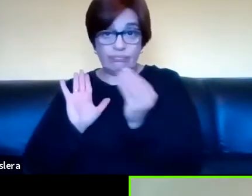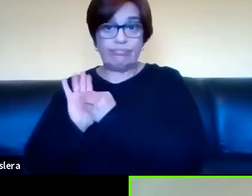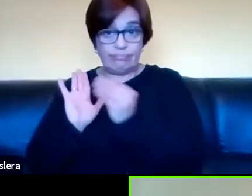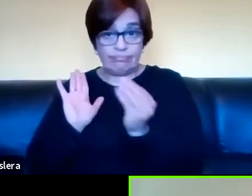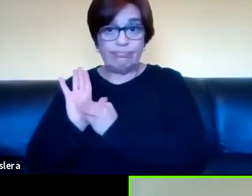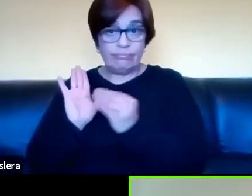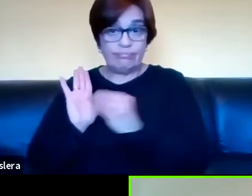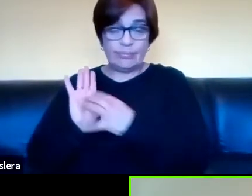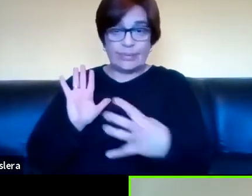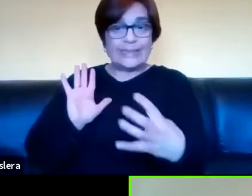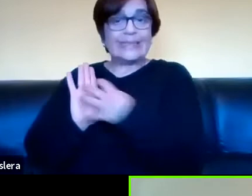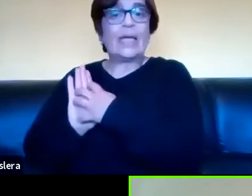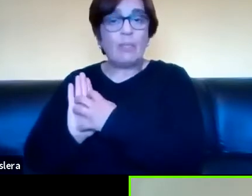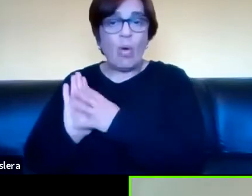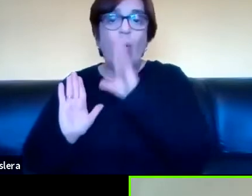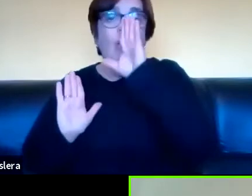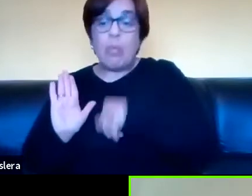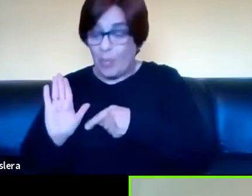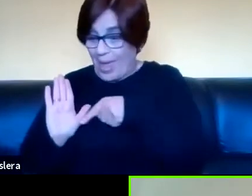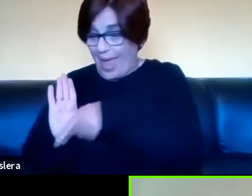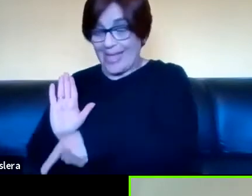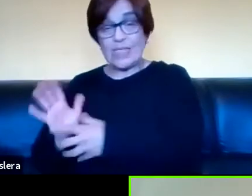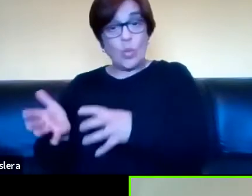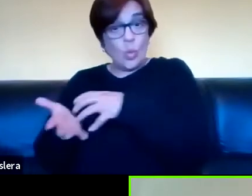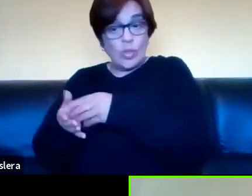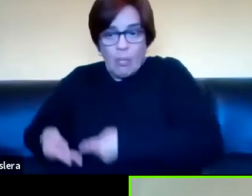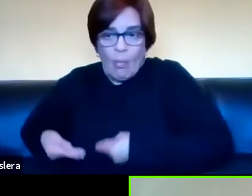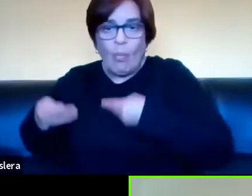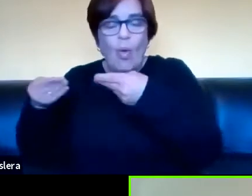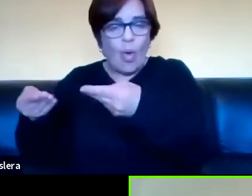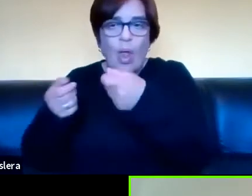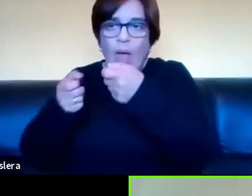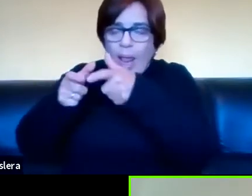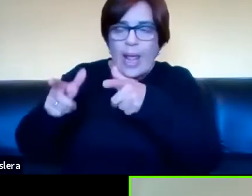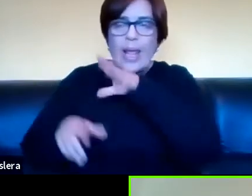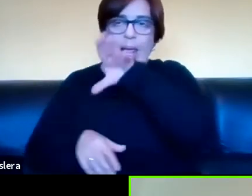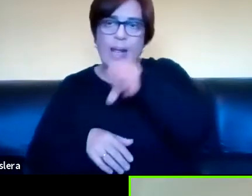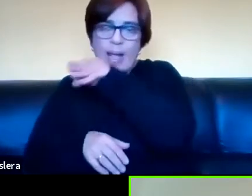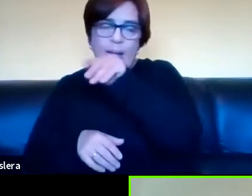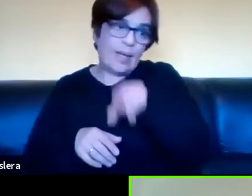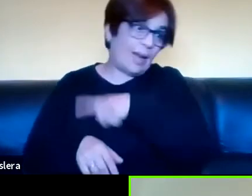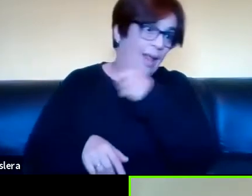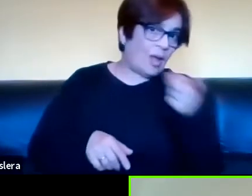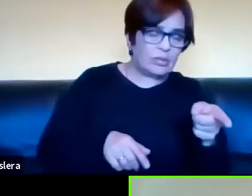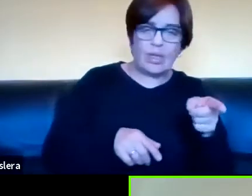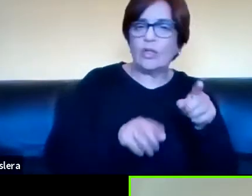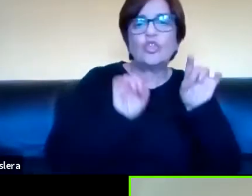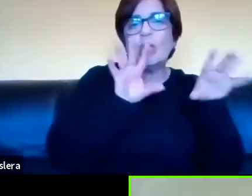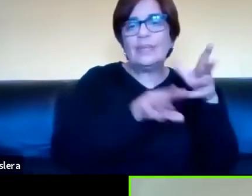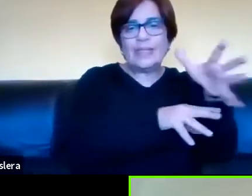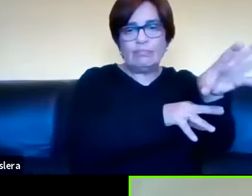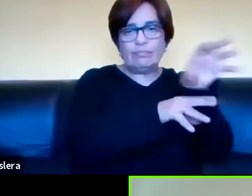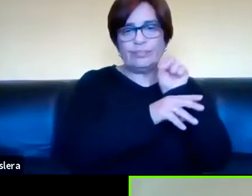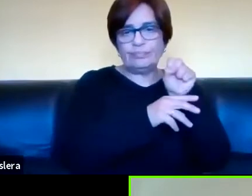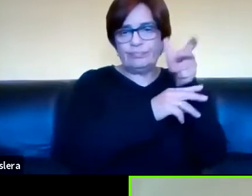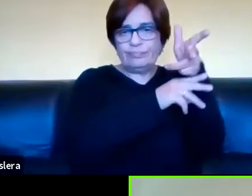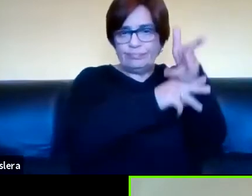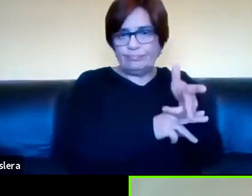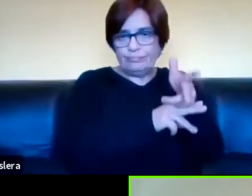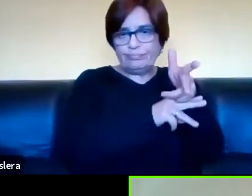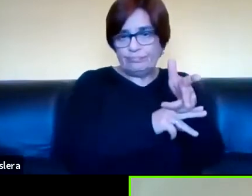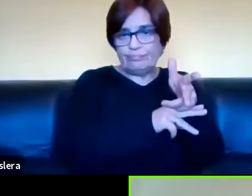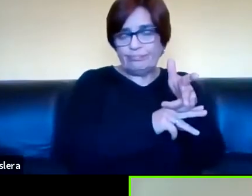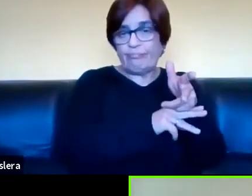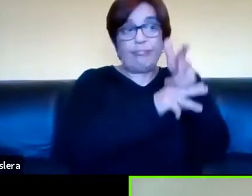así que la propia tecnología lo que hace es representar la sonida de la lengua y la otra funciona de forma registral, lo que hace es